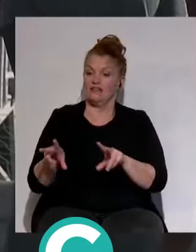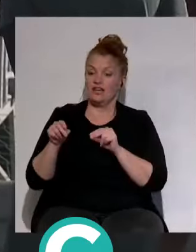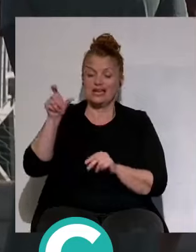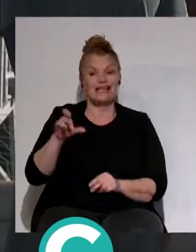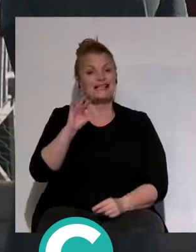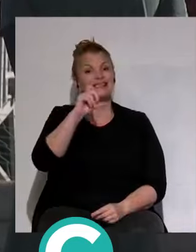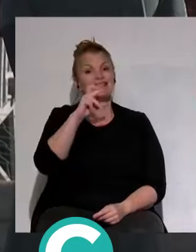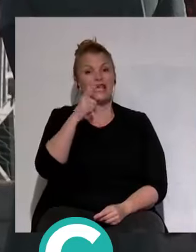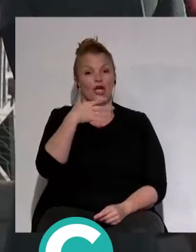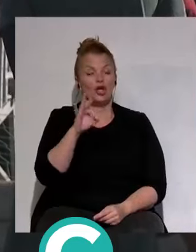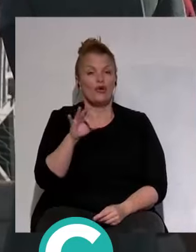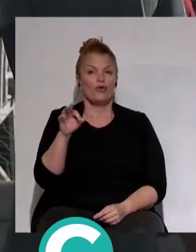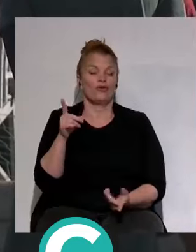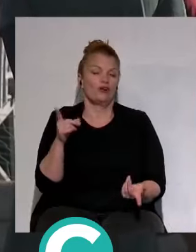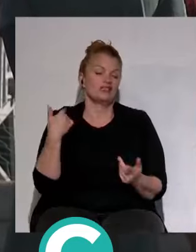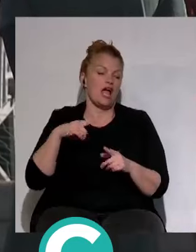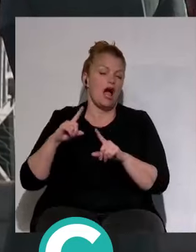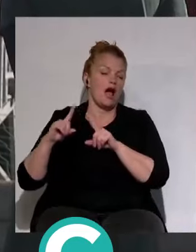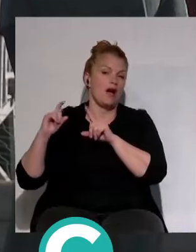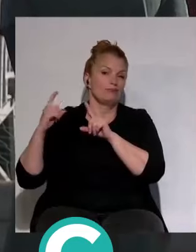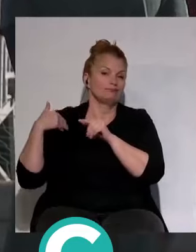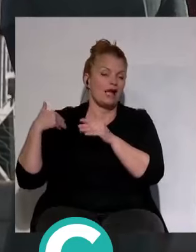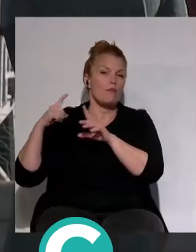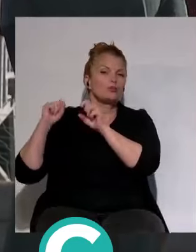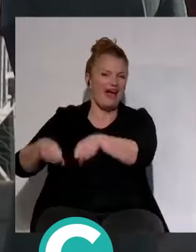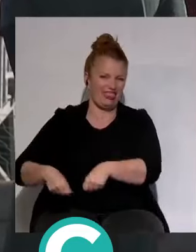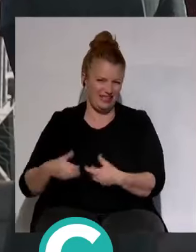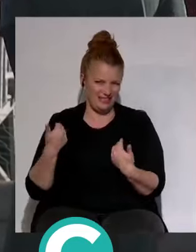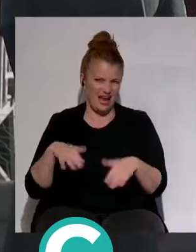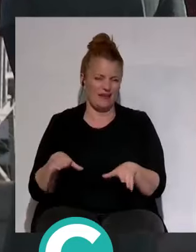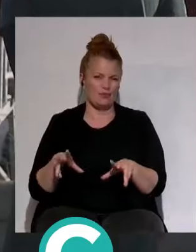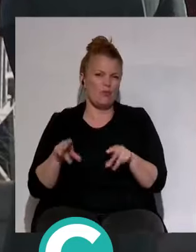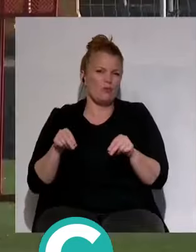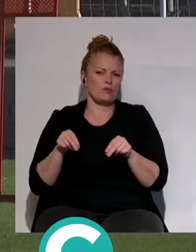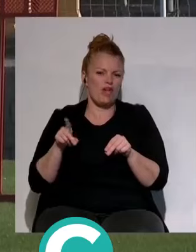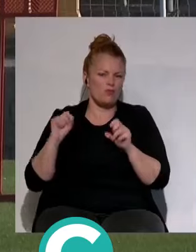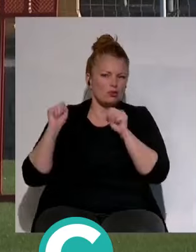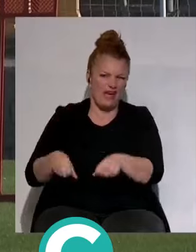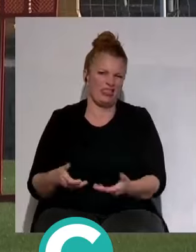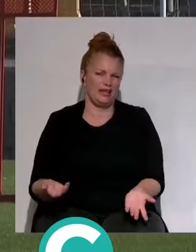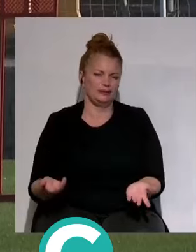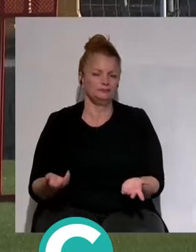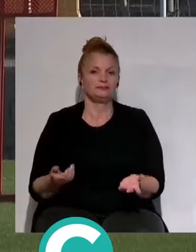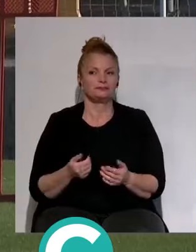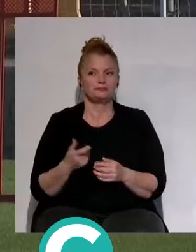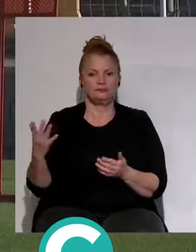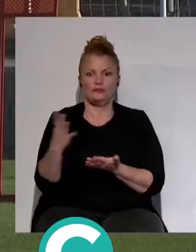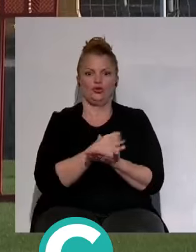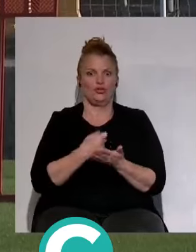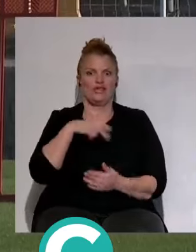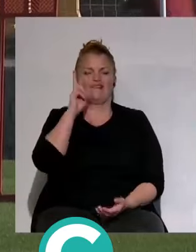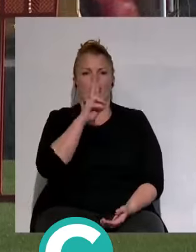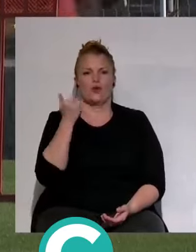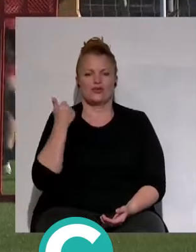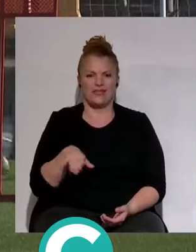quizás llegó demasiado tarde. Muy tarde. Muy tarde. Muy, muy tarde, y sobre todo que ya todos veíamos la...